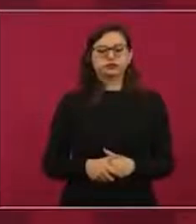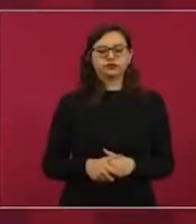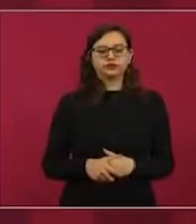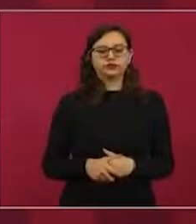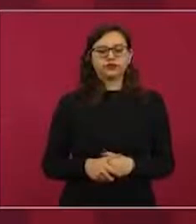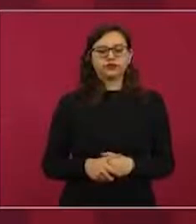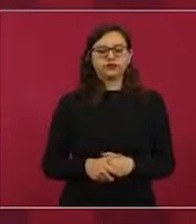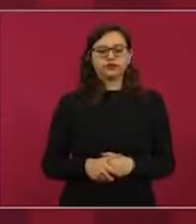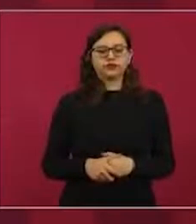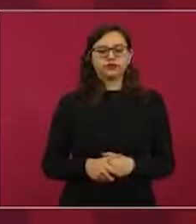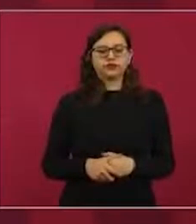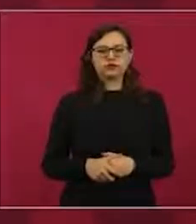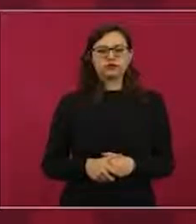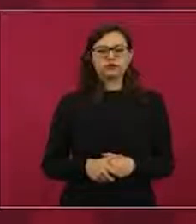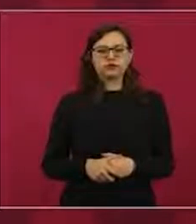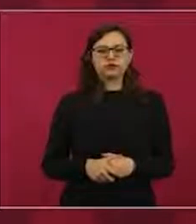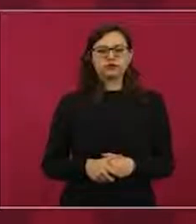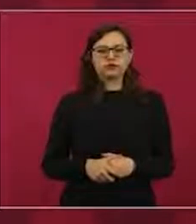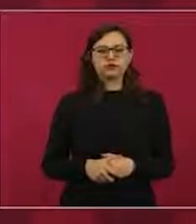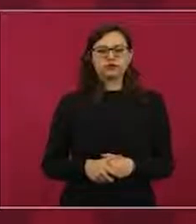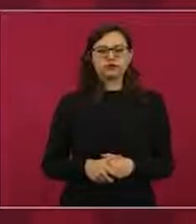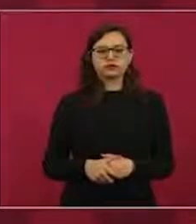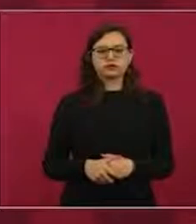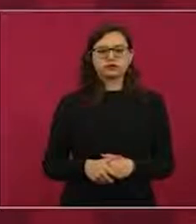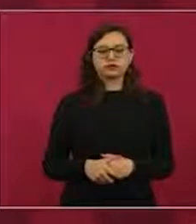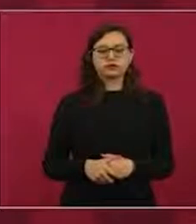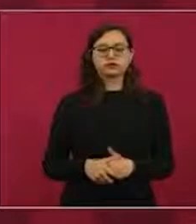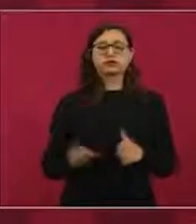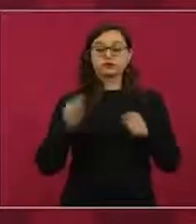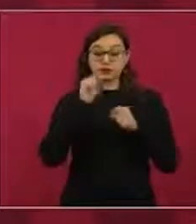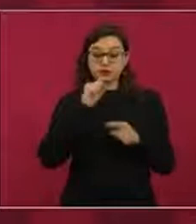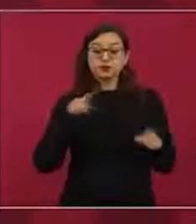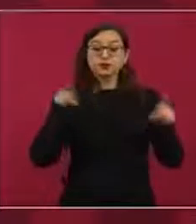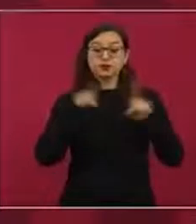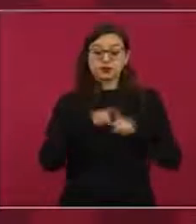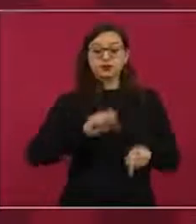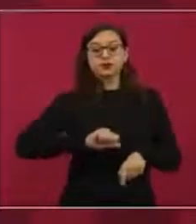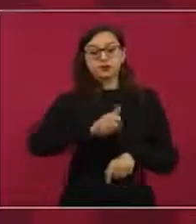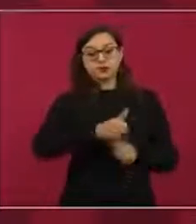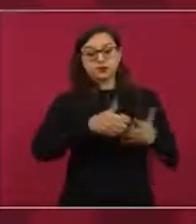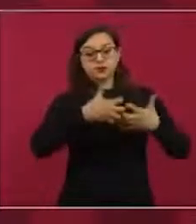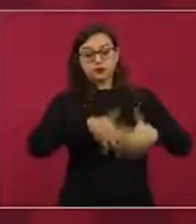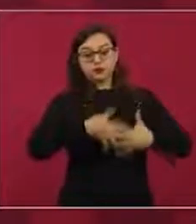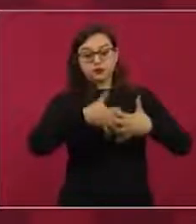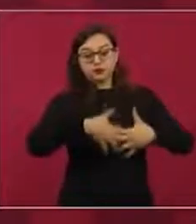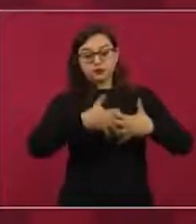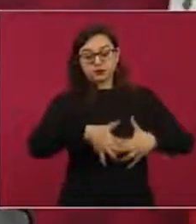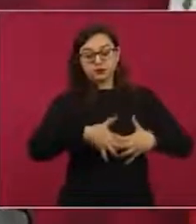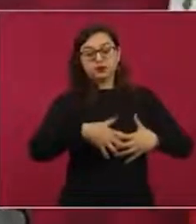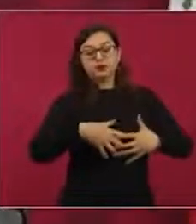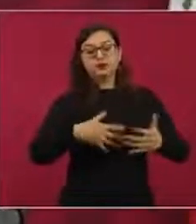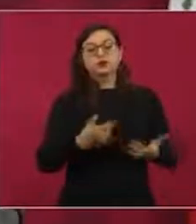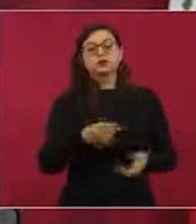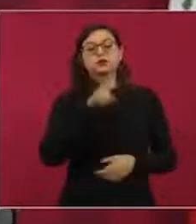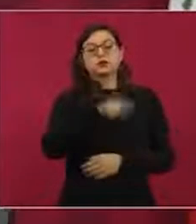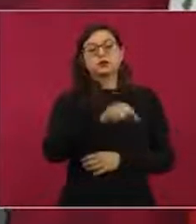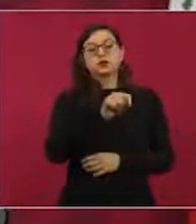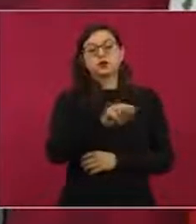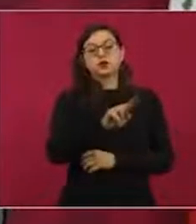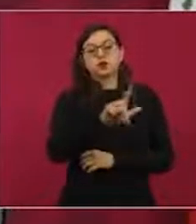Estamos construyendo una coquizadora también para producir gasolinas en Tula,